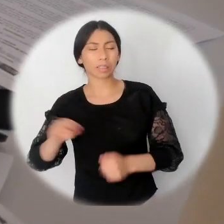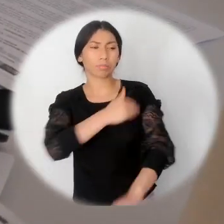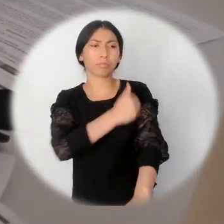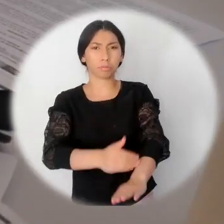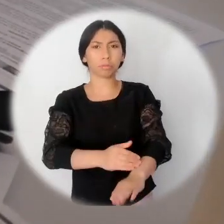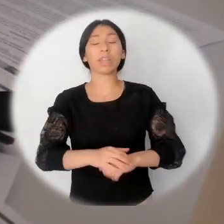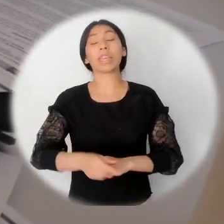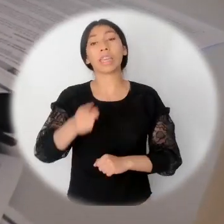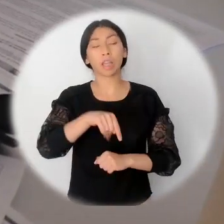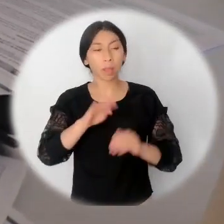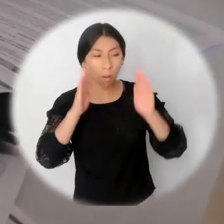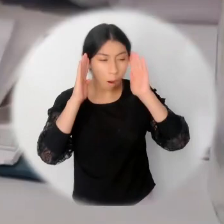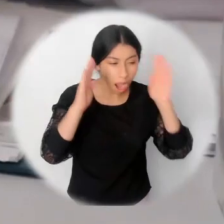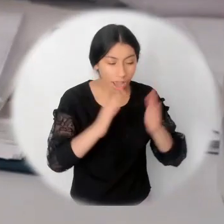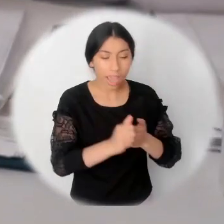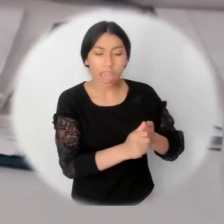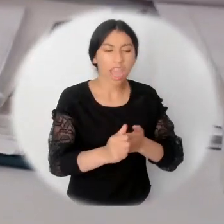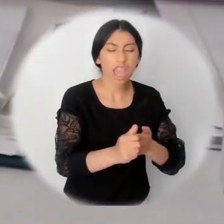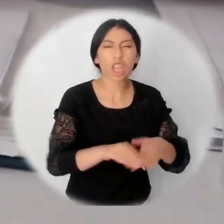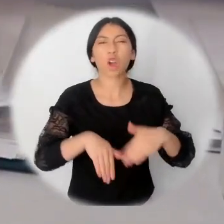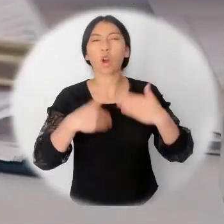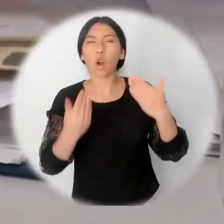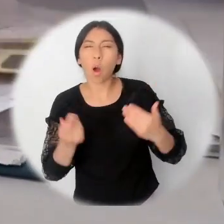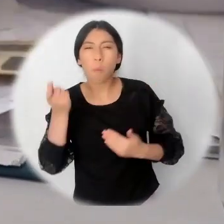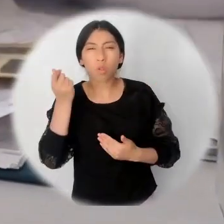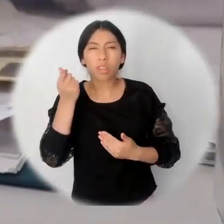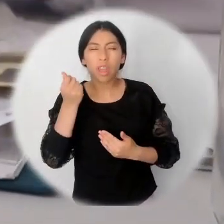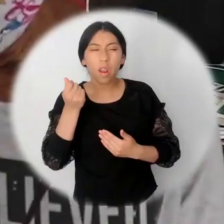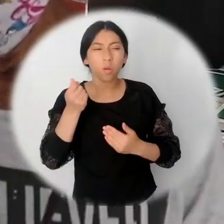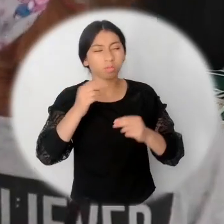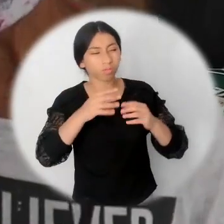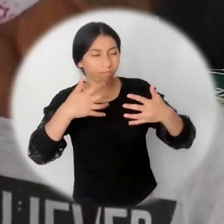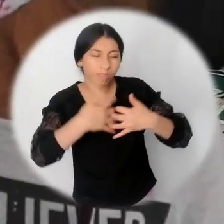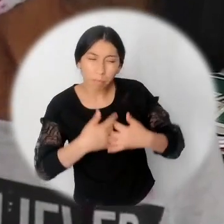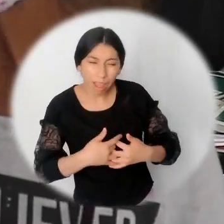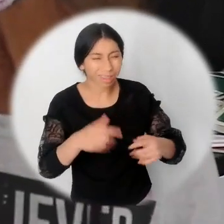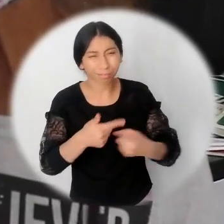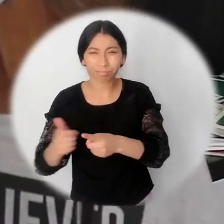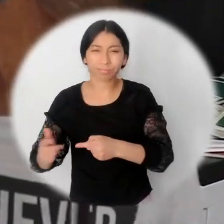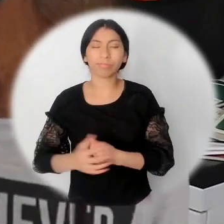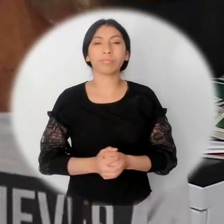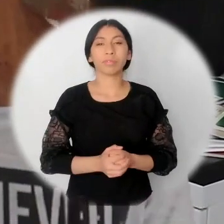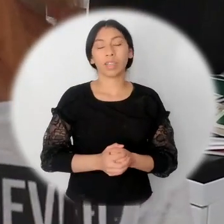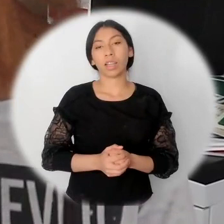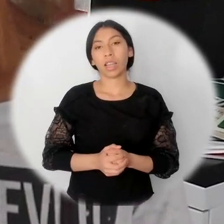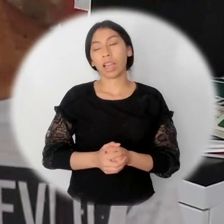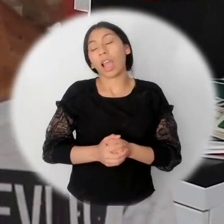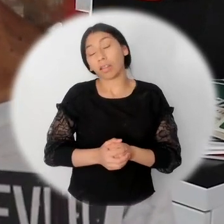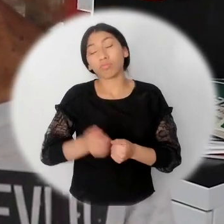Además, fueron orientadas para la inversión adecuada de los recursos. Pues el pensado es con esta plática que nos dan,